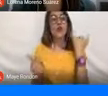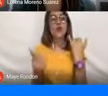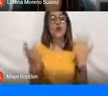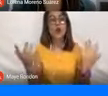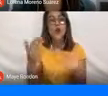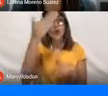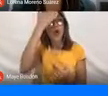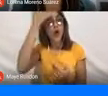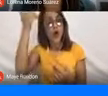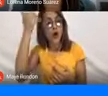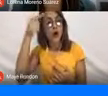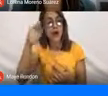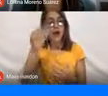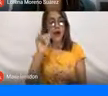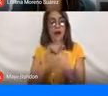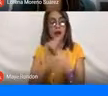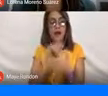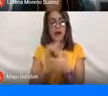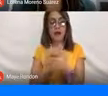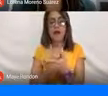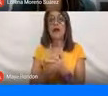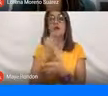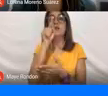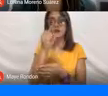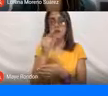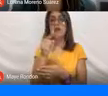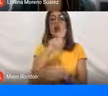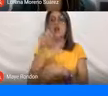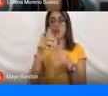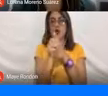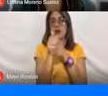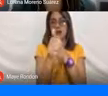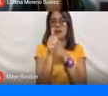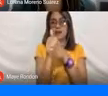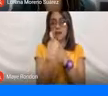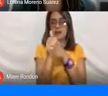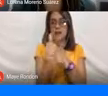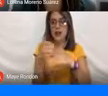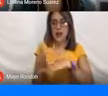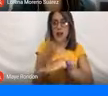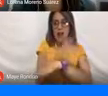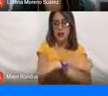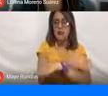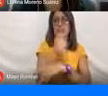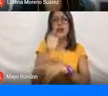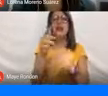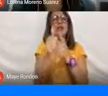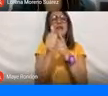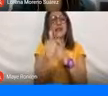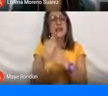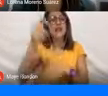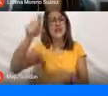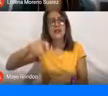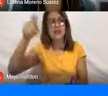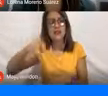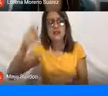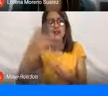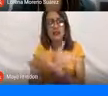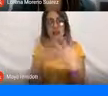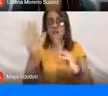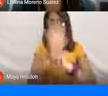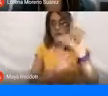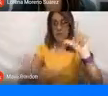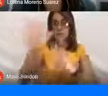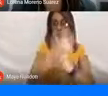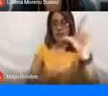olviden que en el micrositio de la cátedra ya están las guías de trabajo de las sesiones anteriores, todas las guías que ustedes requieran. Los videos